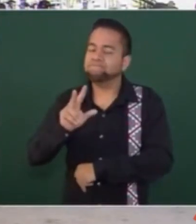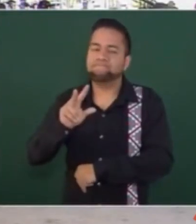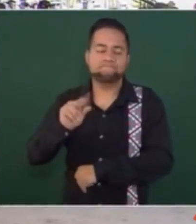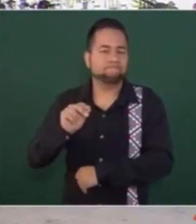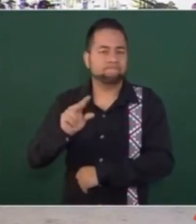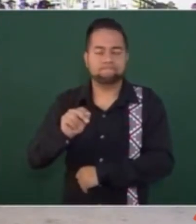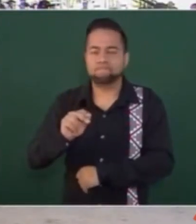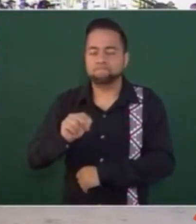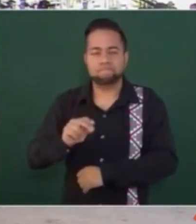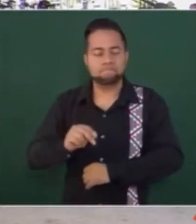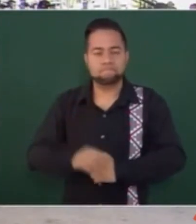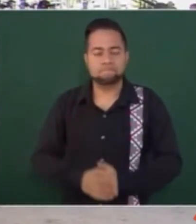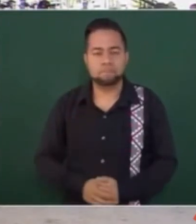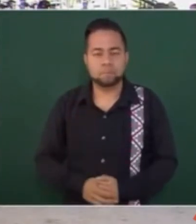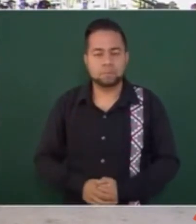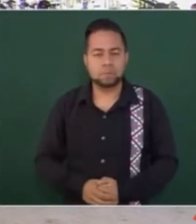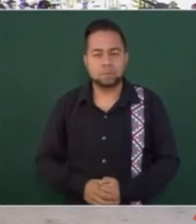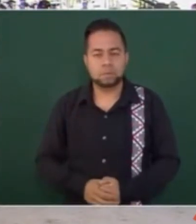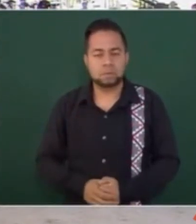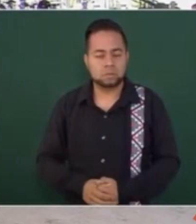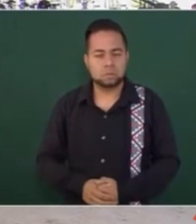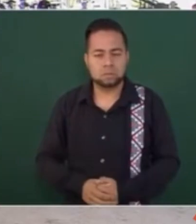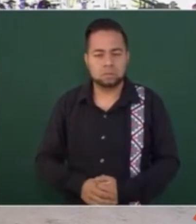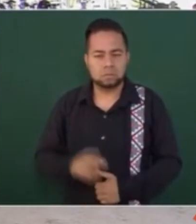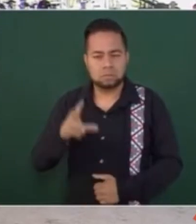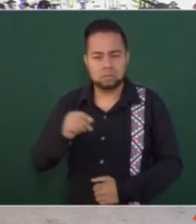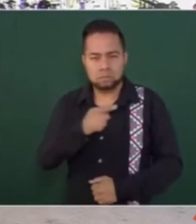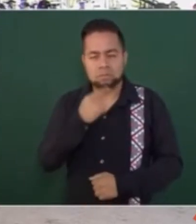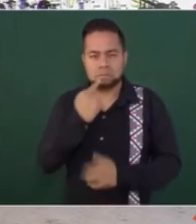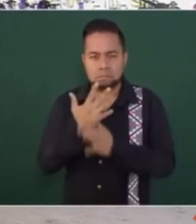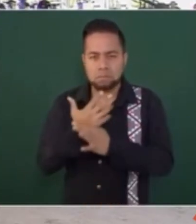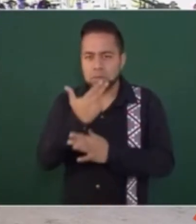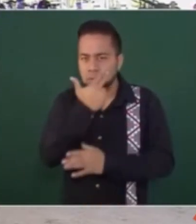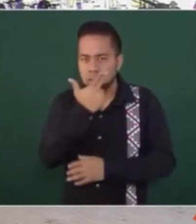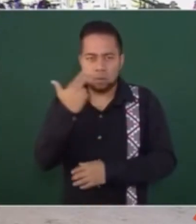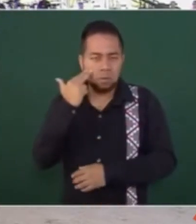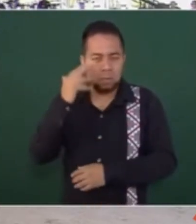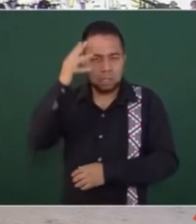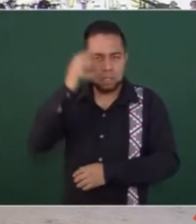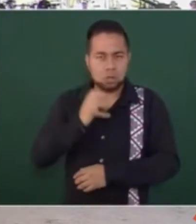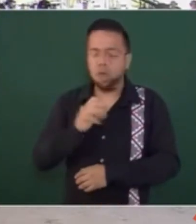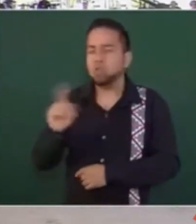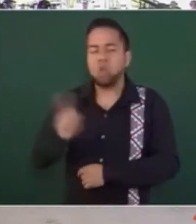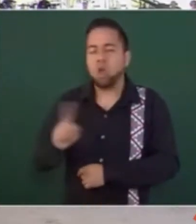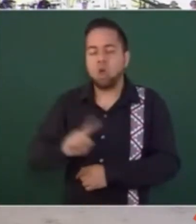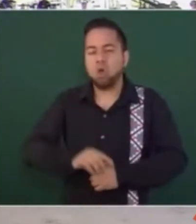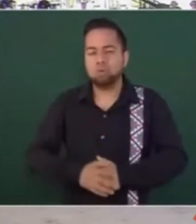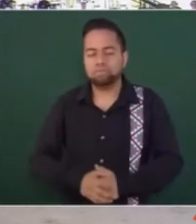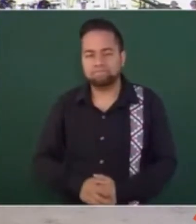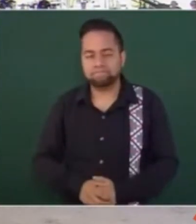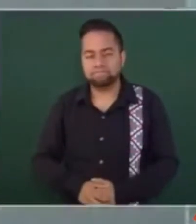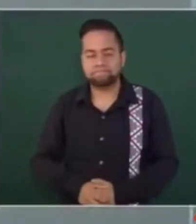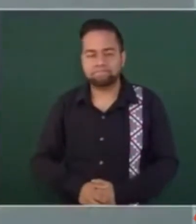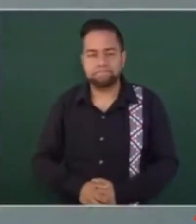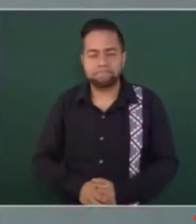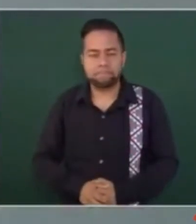vamos a, no, pero ellos dicen Guajapan de León, no, es este,